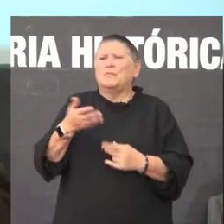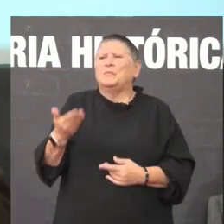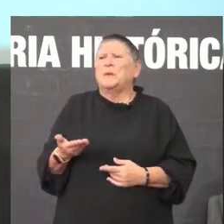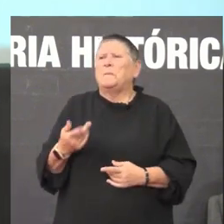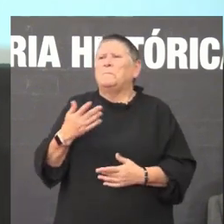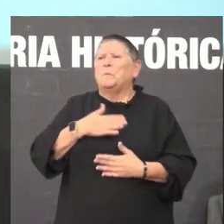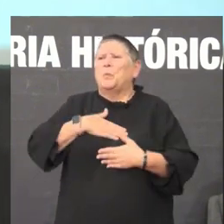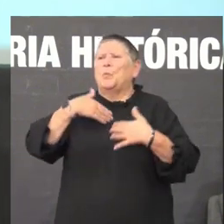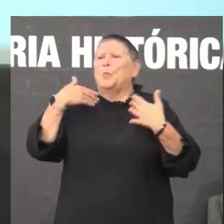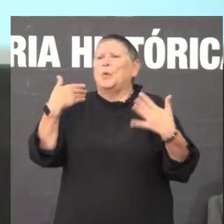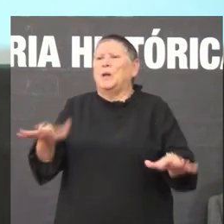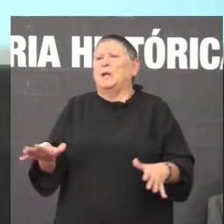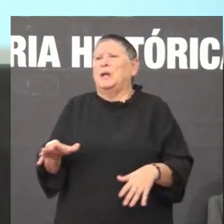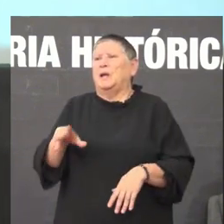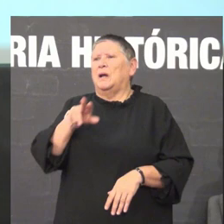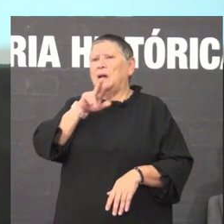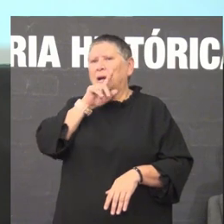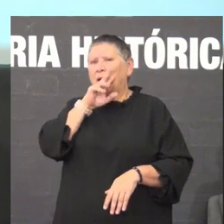recuperarse o ensino